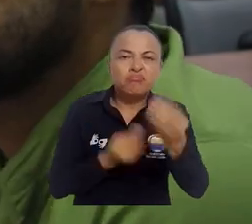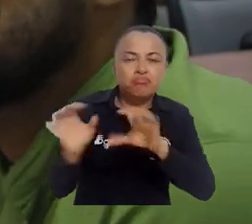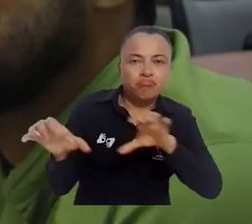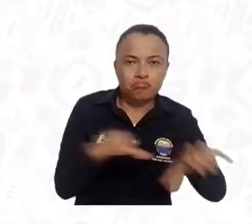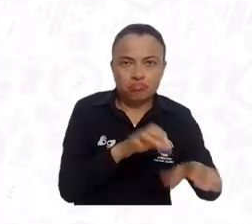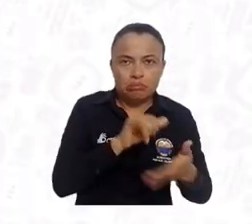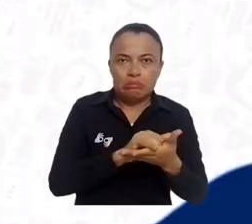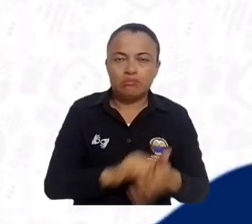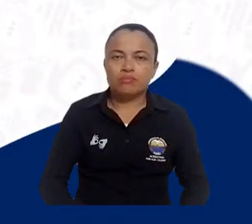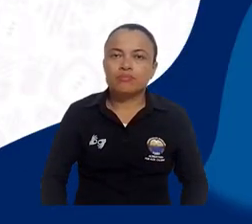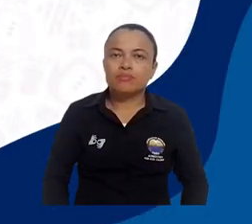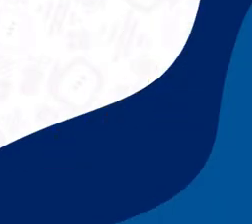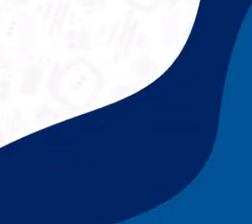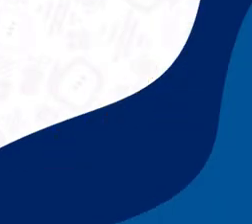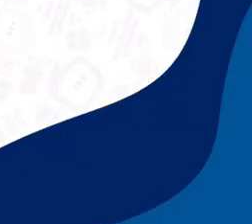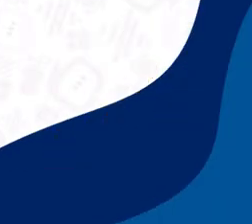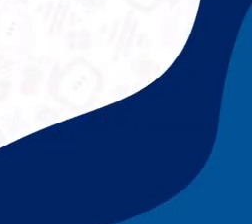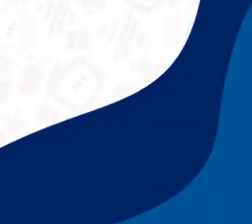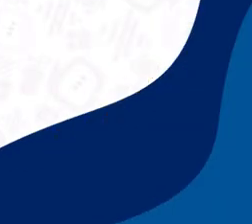realizan.